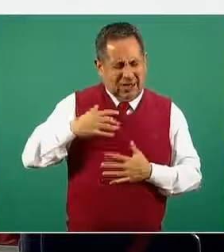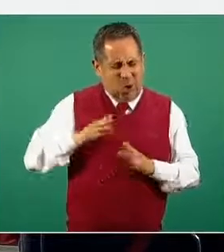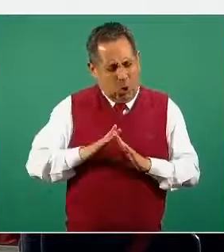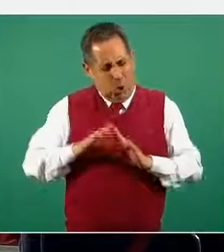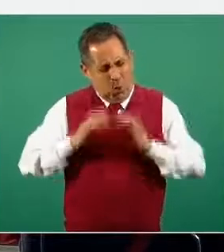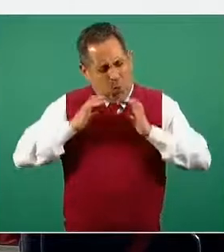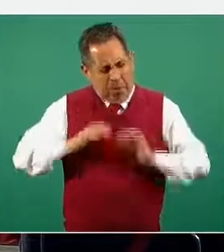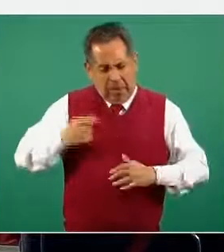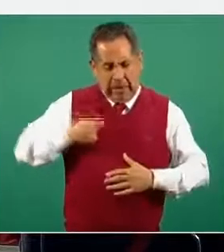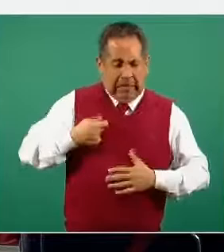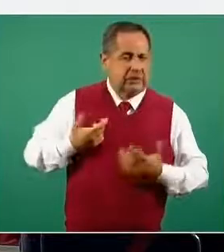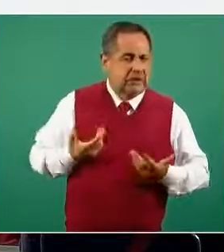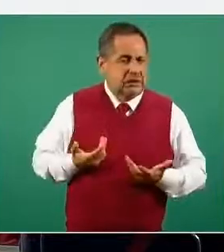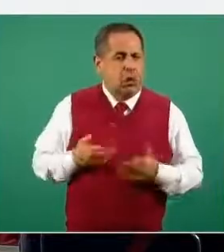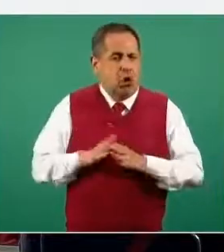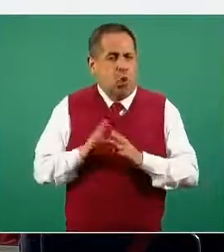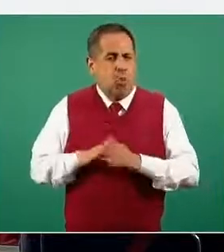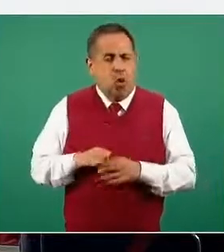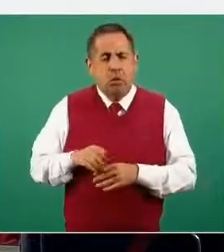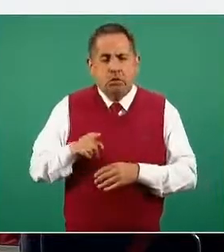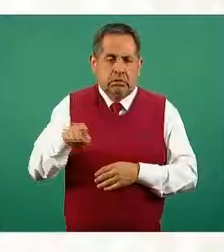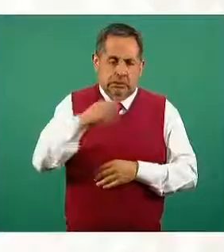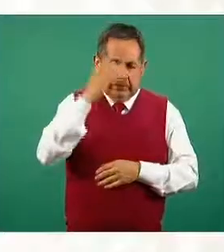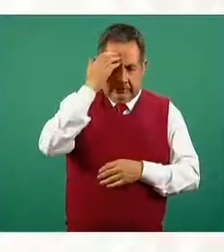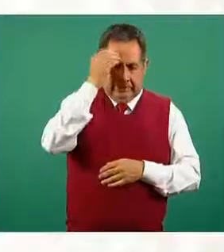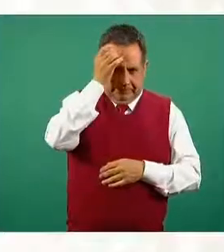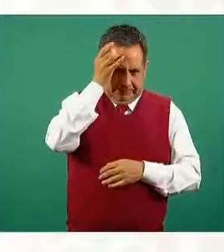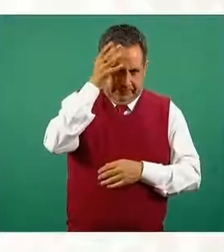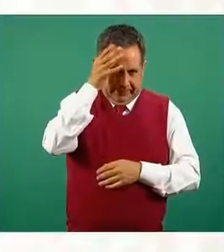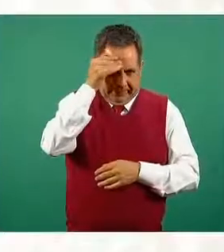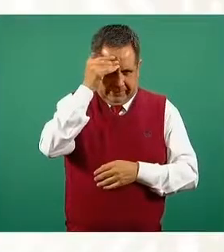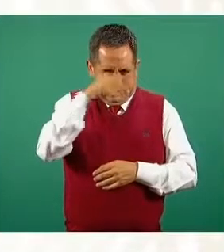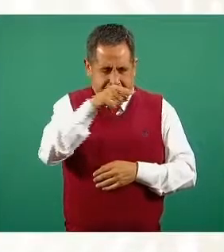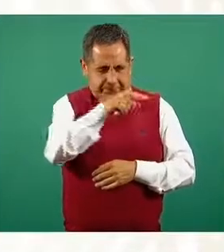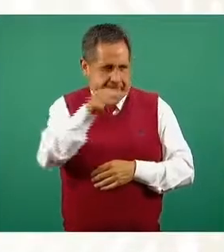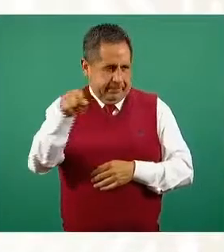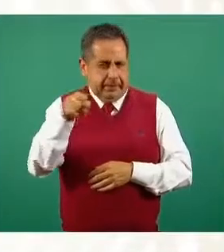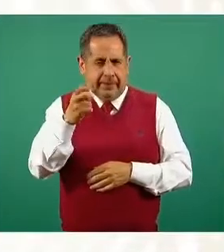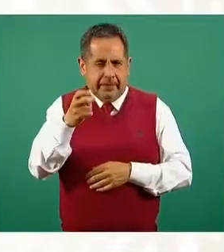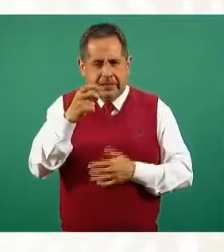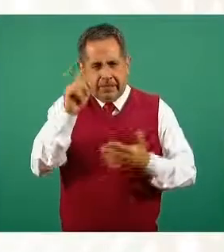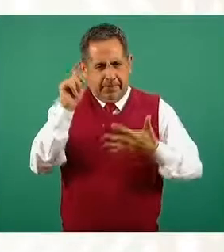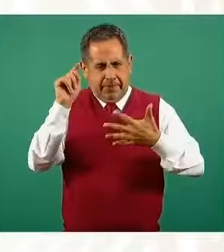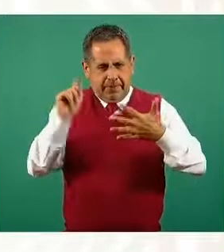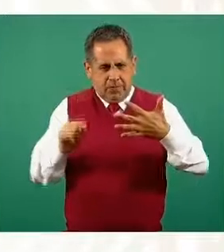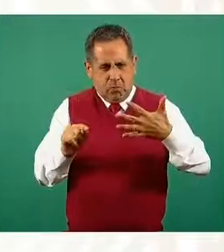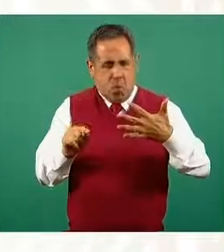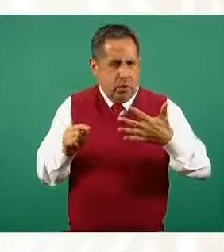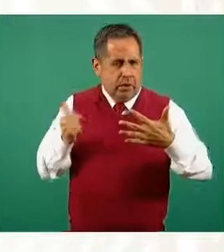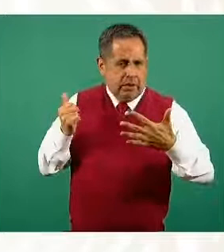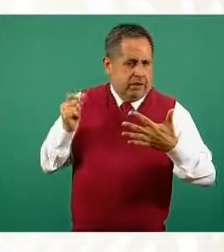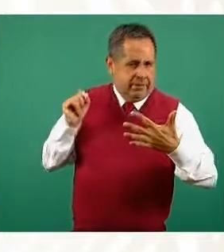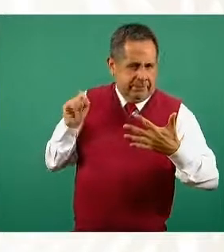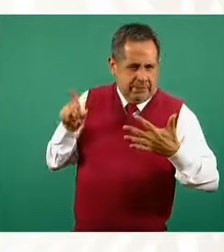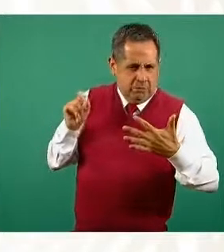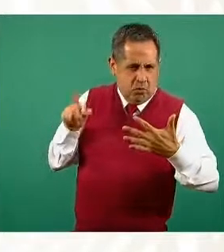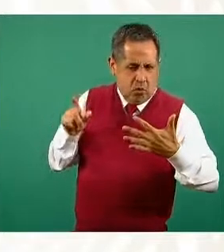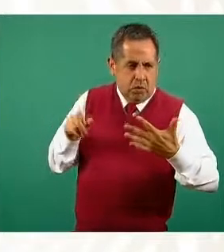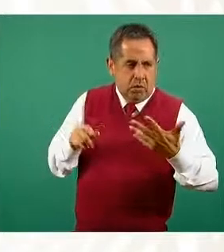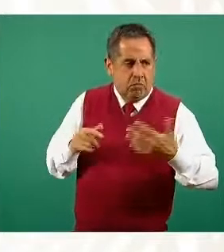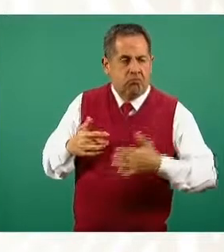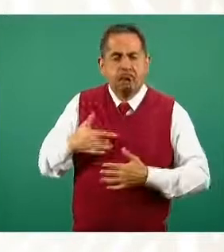en estas mujeres son los que ya conocen todas y todos ustedes y que requieren ante esta sintomatología